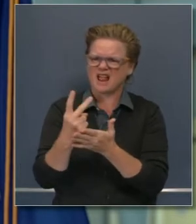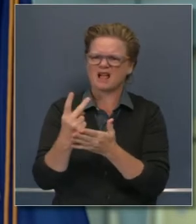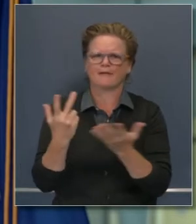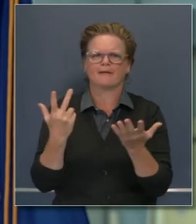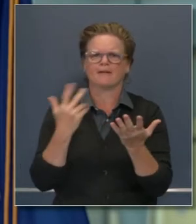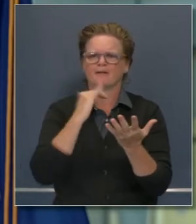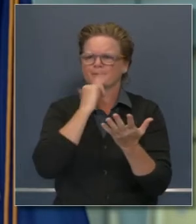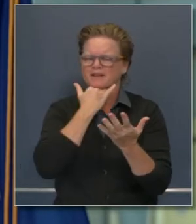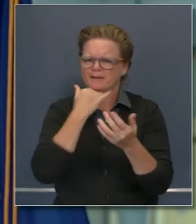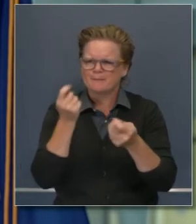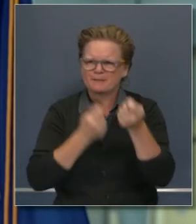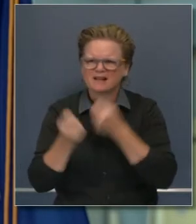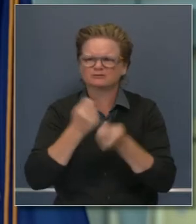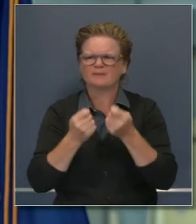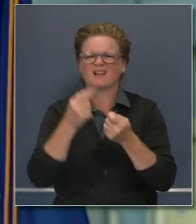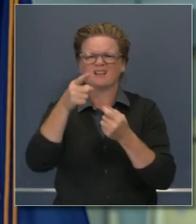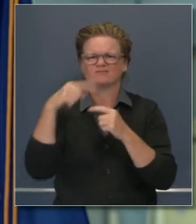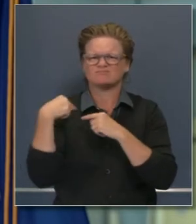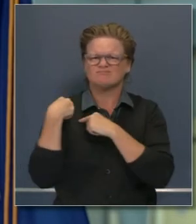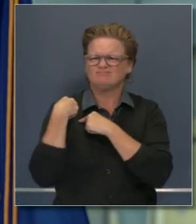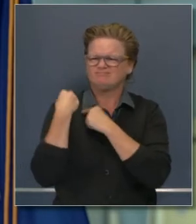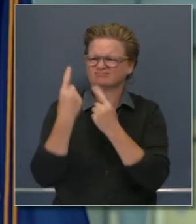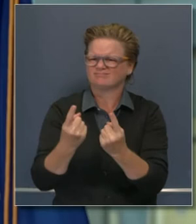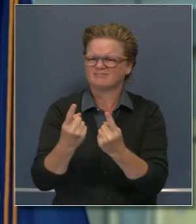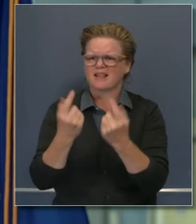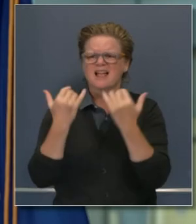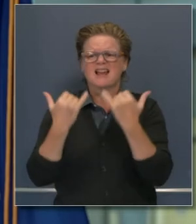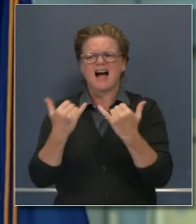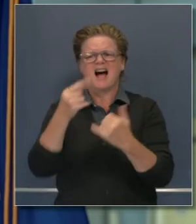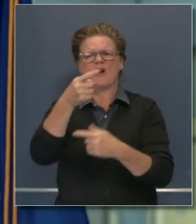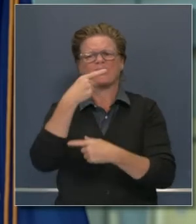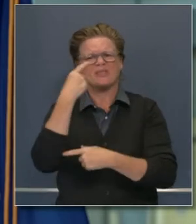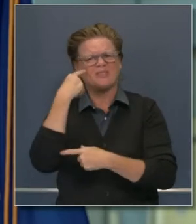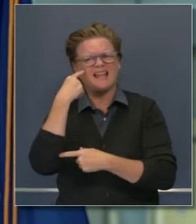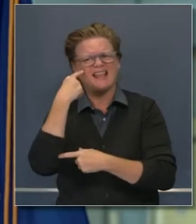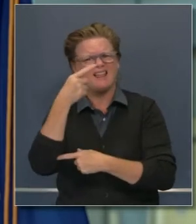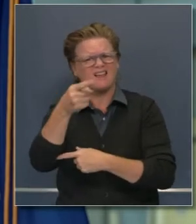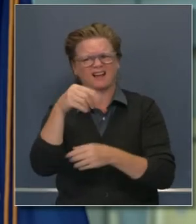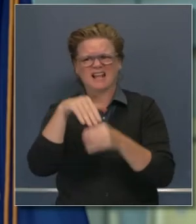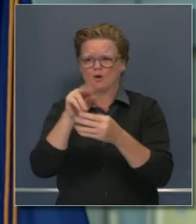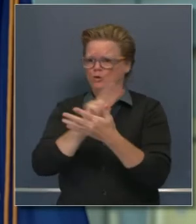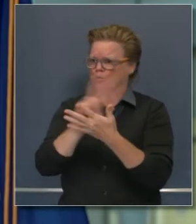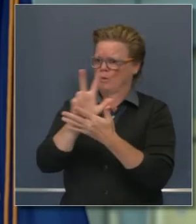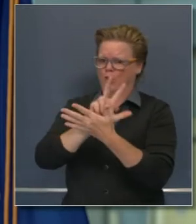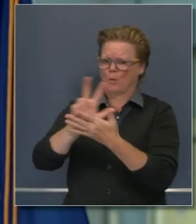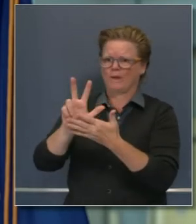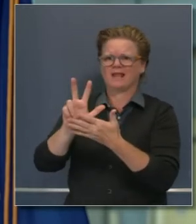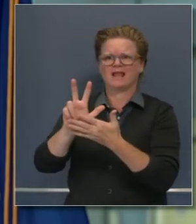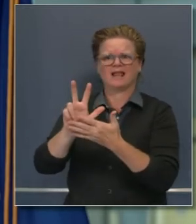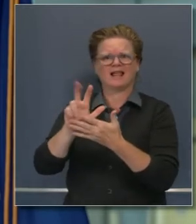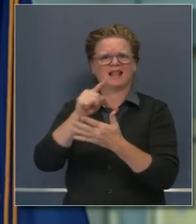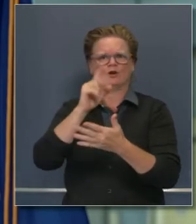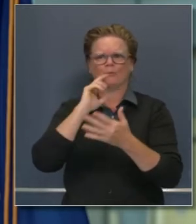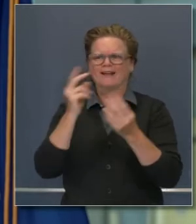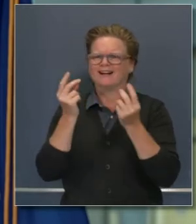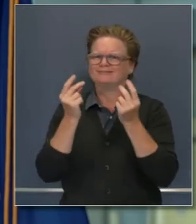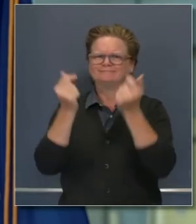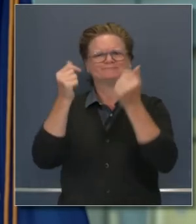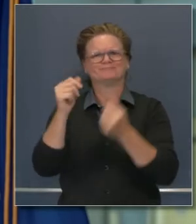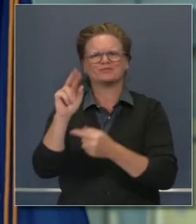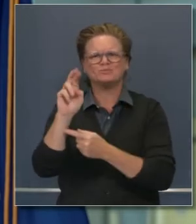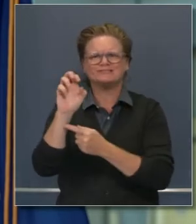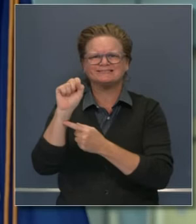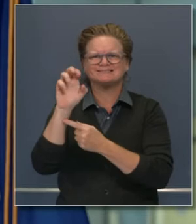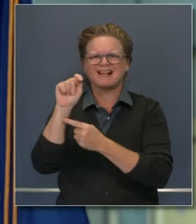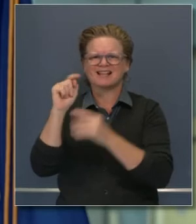de negligencia, se van a arreglar en dos semanas de reinicio? Pues son objetivos a plazo